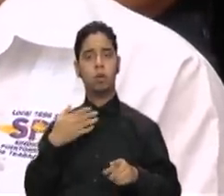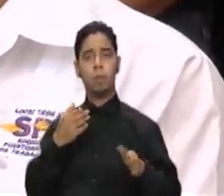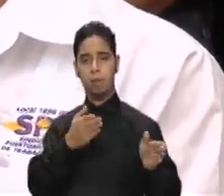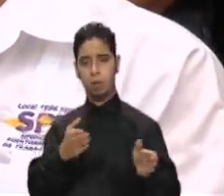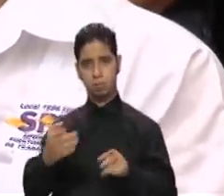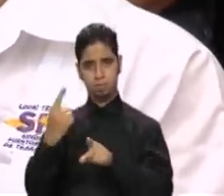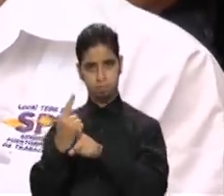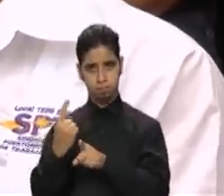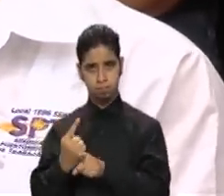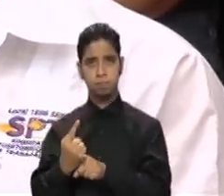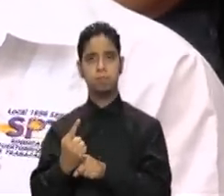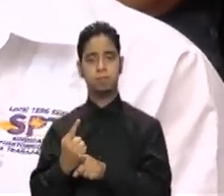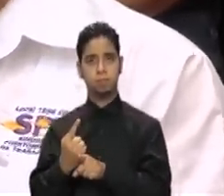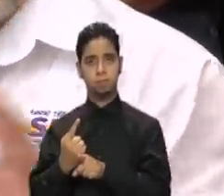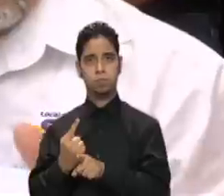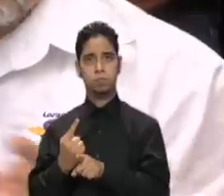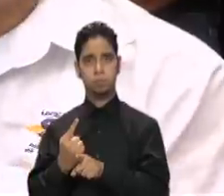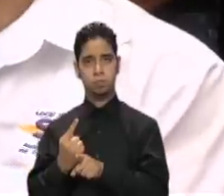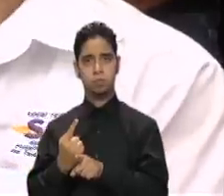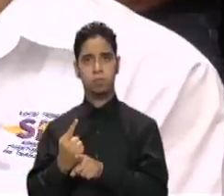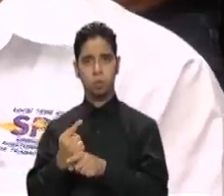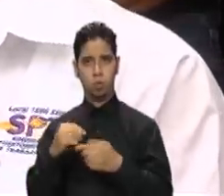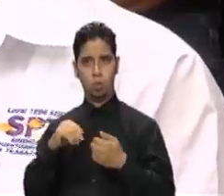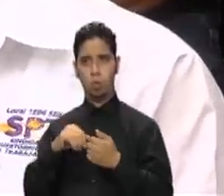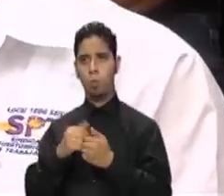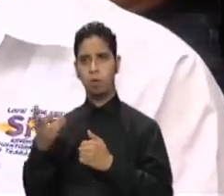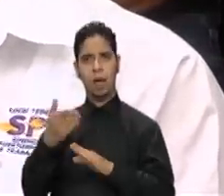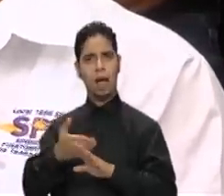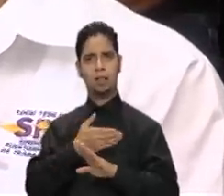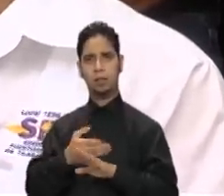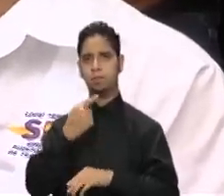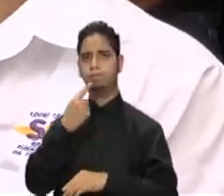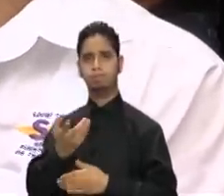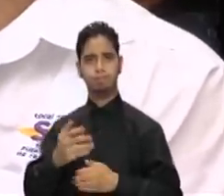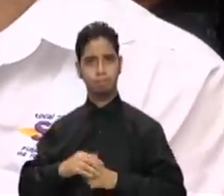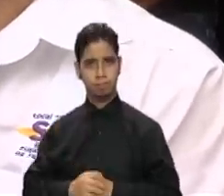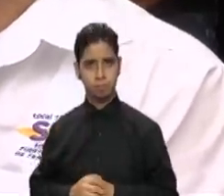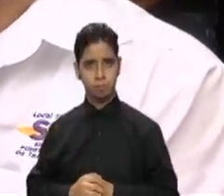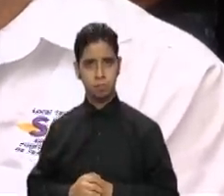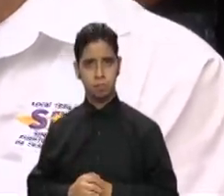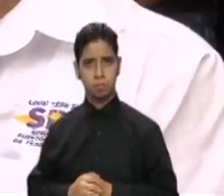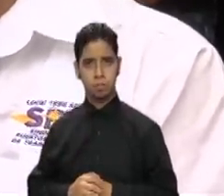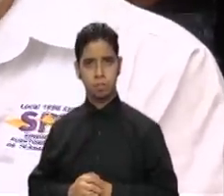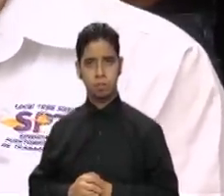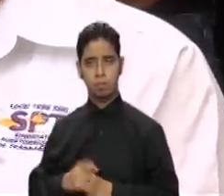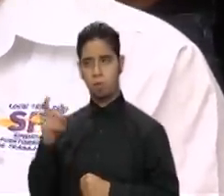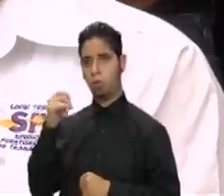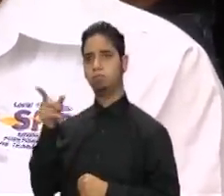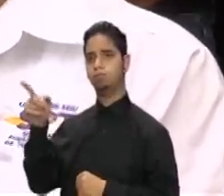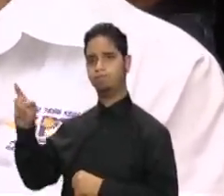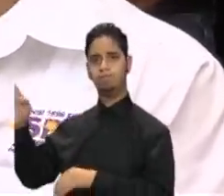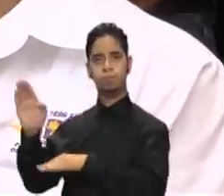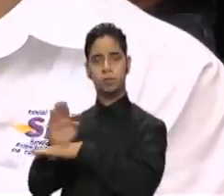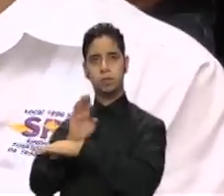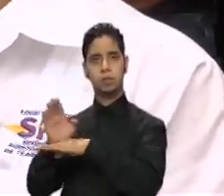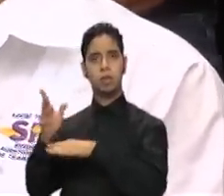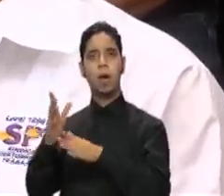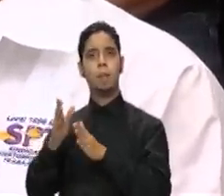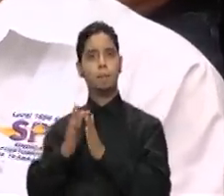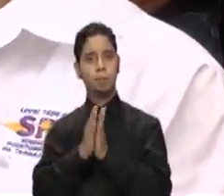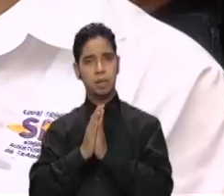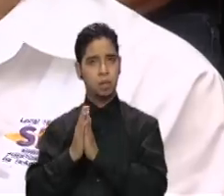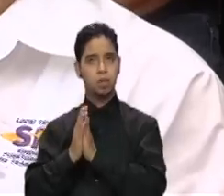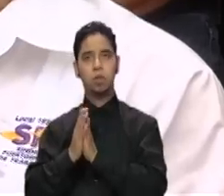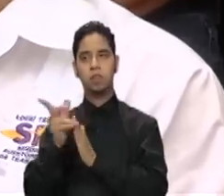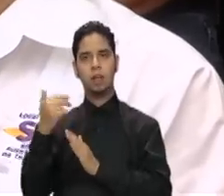que son contenidas como ya se ha dicho aquí sobre todo por los sectores económicos que están viviendo y que